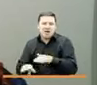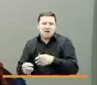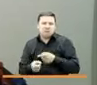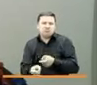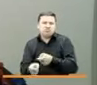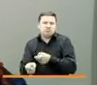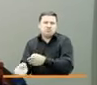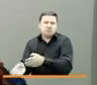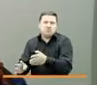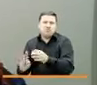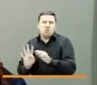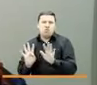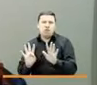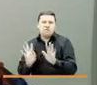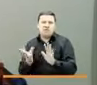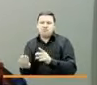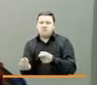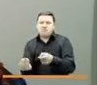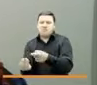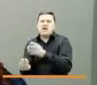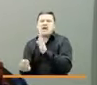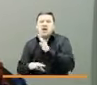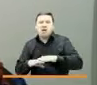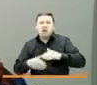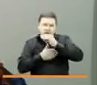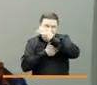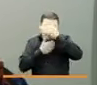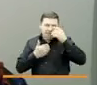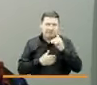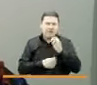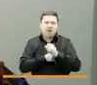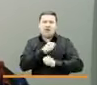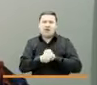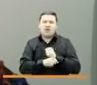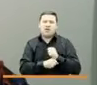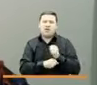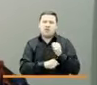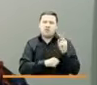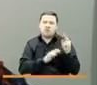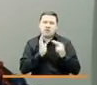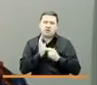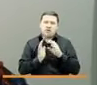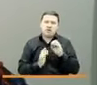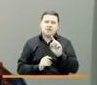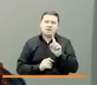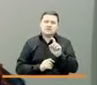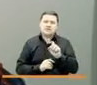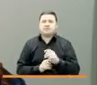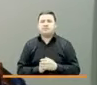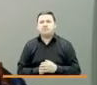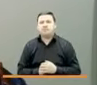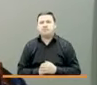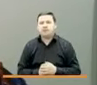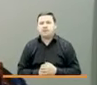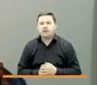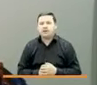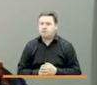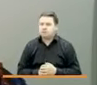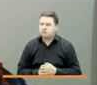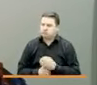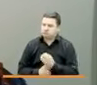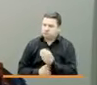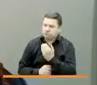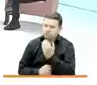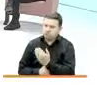que, como les cuento, cometió las FARC en el año 2006. Bueno, Marta, muchísimas